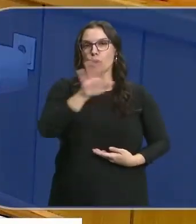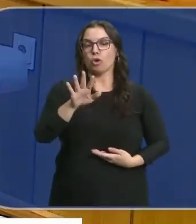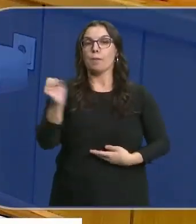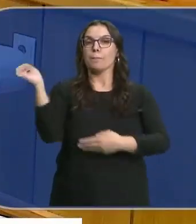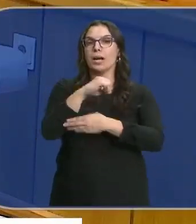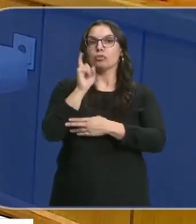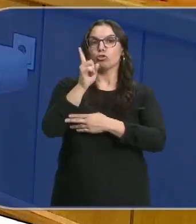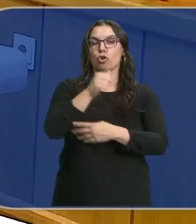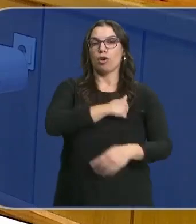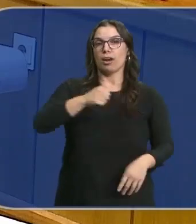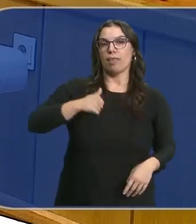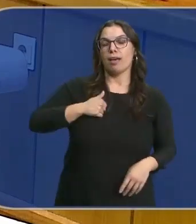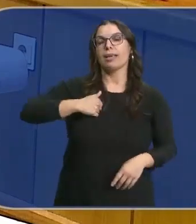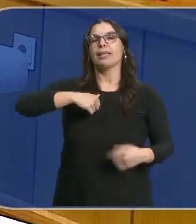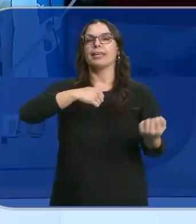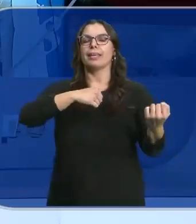solo por Canadá y Escocia.